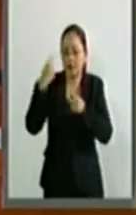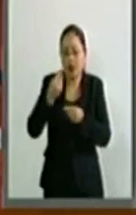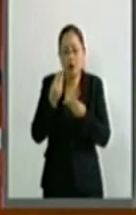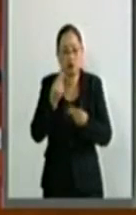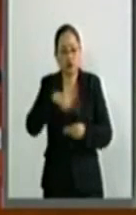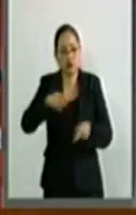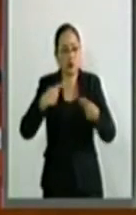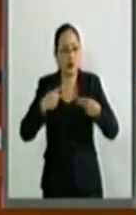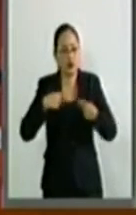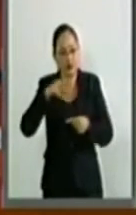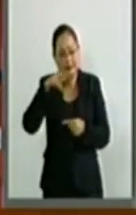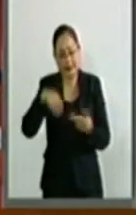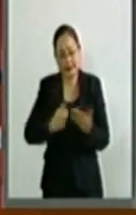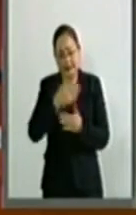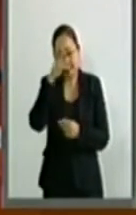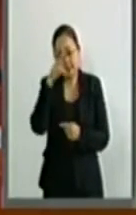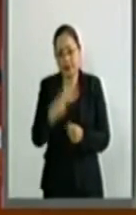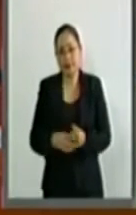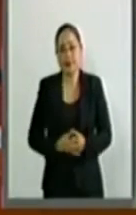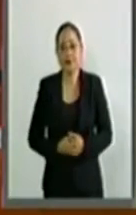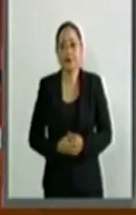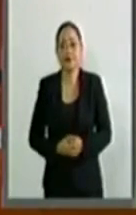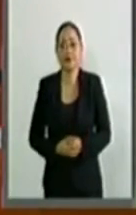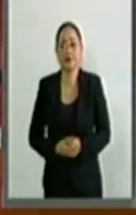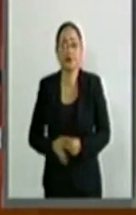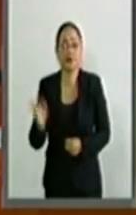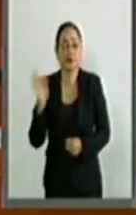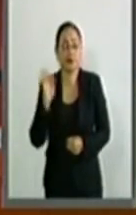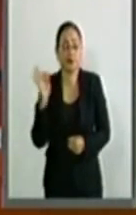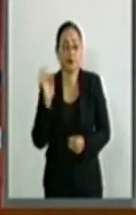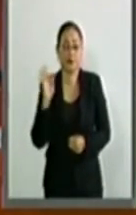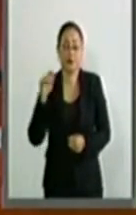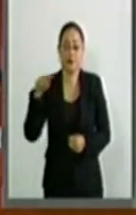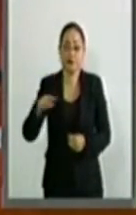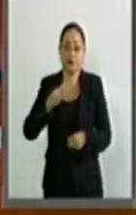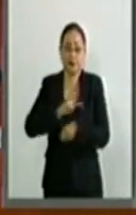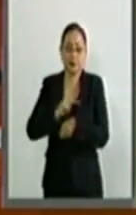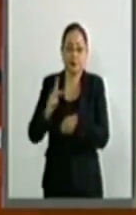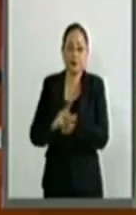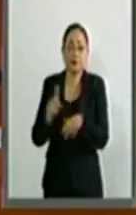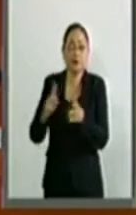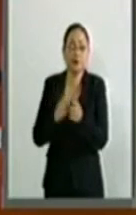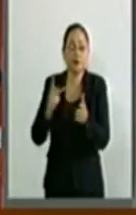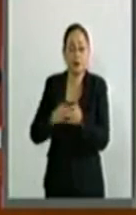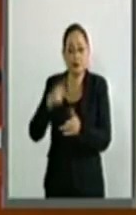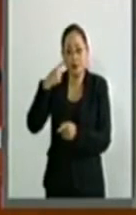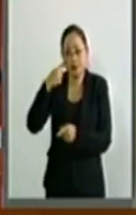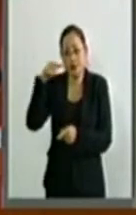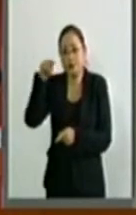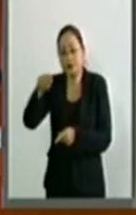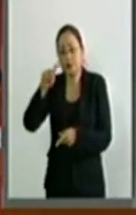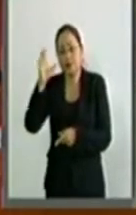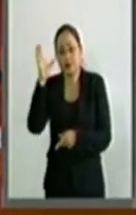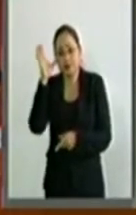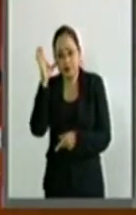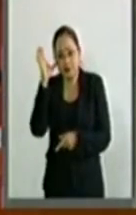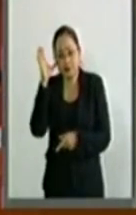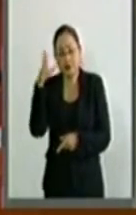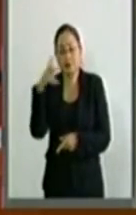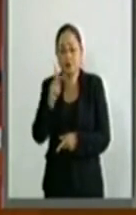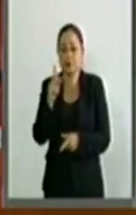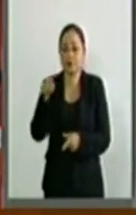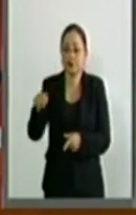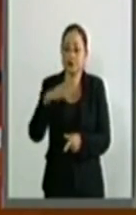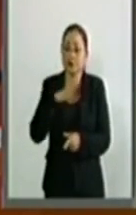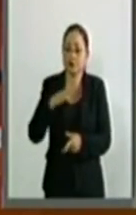mexicanos. Quizá el país que se señala con mayor frecuencia es China sin embargo, a raíz